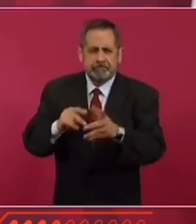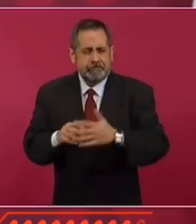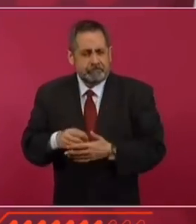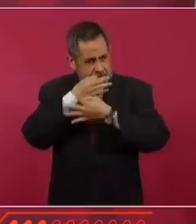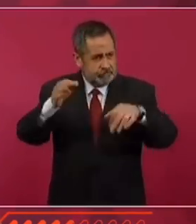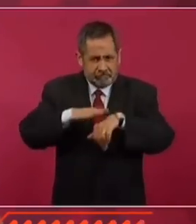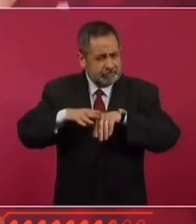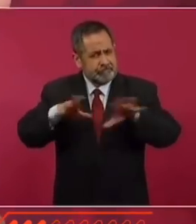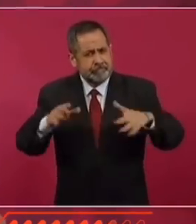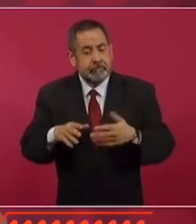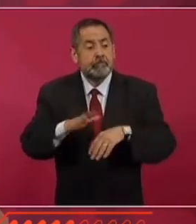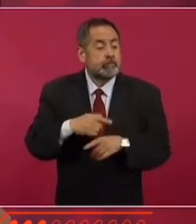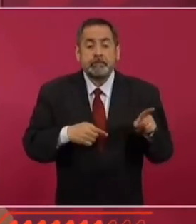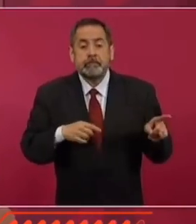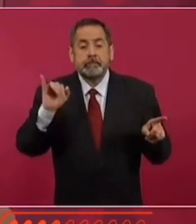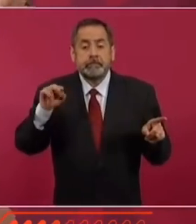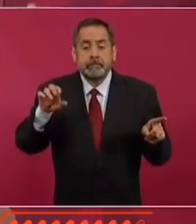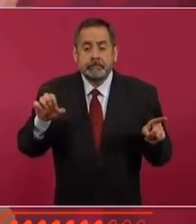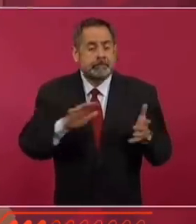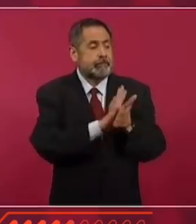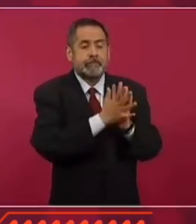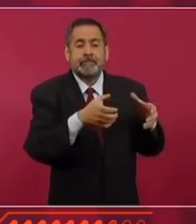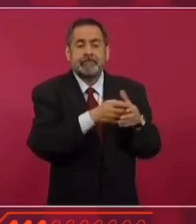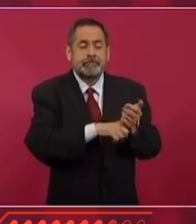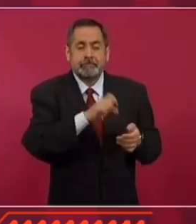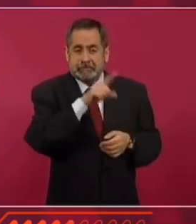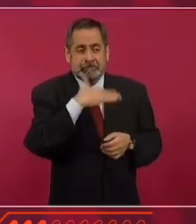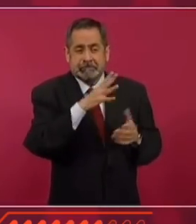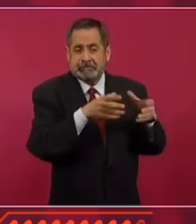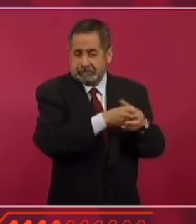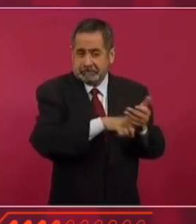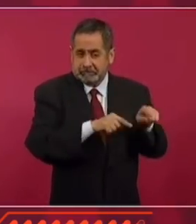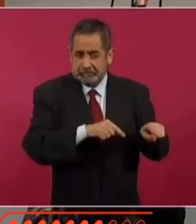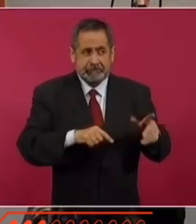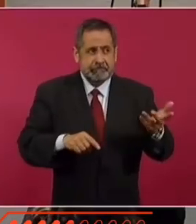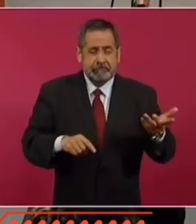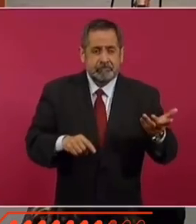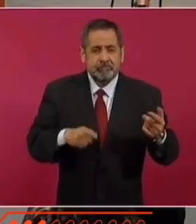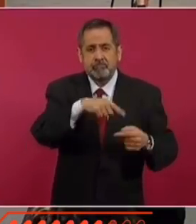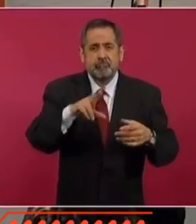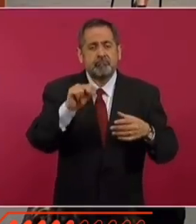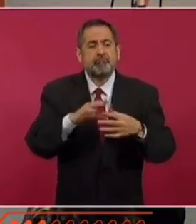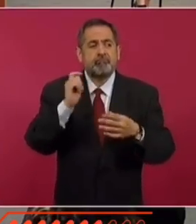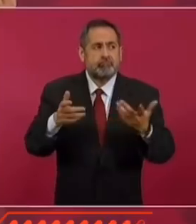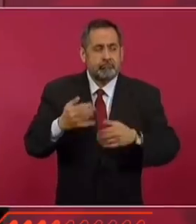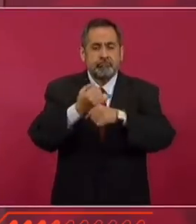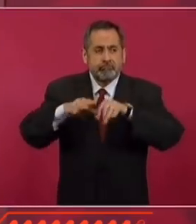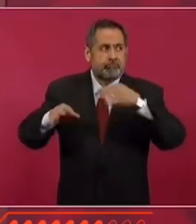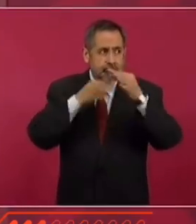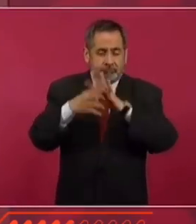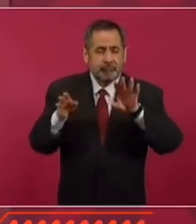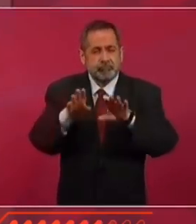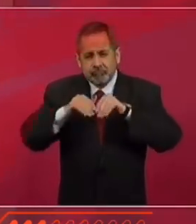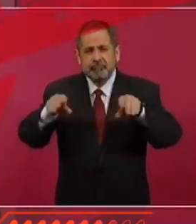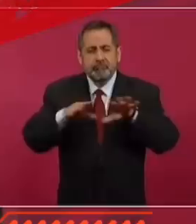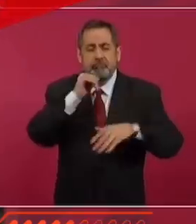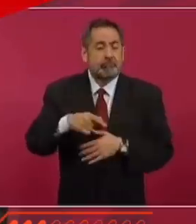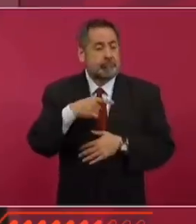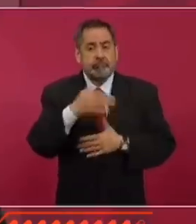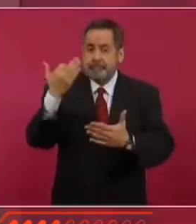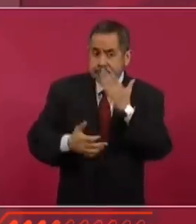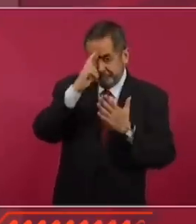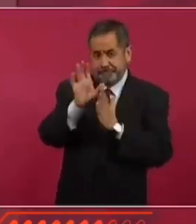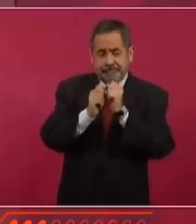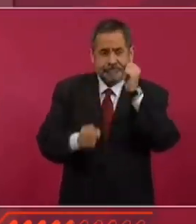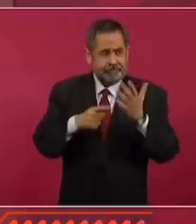y lo tengo que decir porque el INE de manera cómplice no informa, violando la